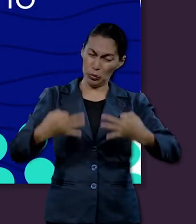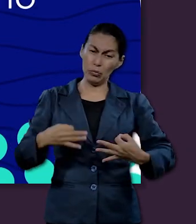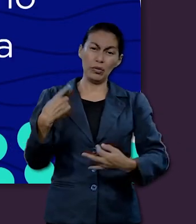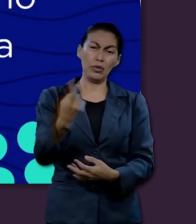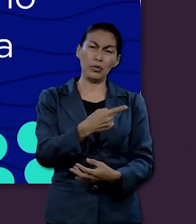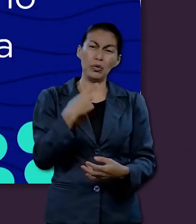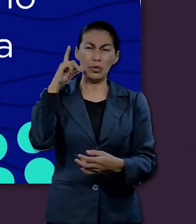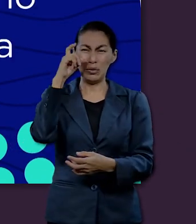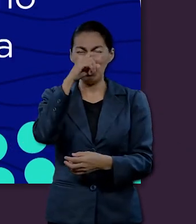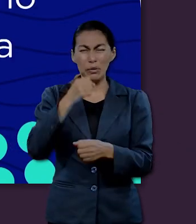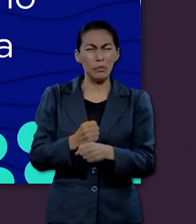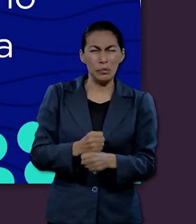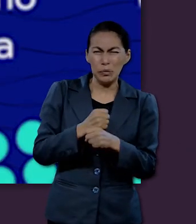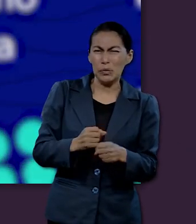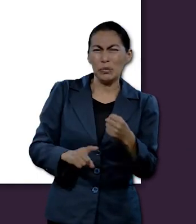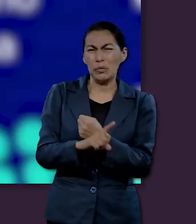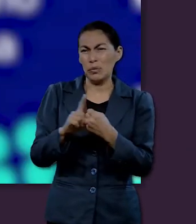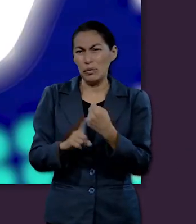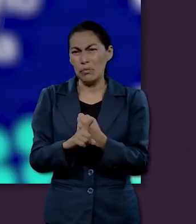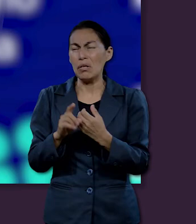cristiano que atraviesa crisoles.